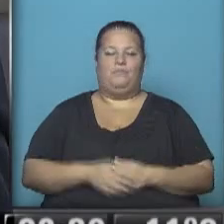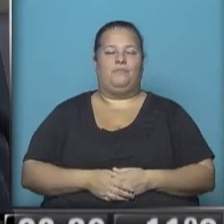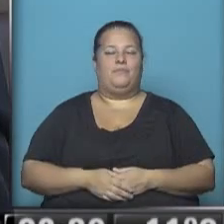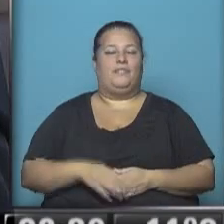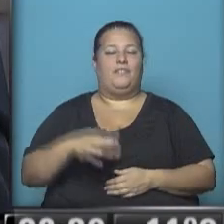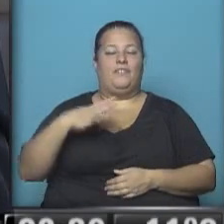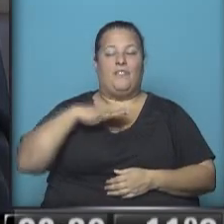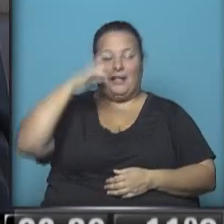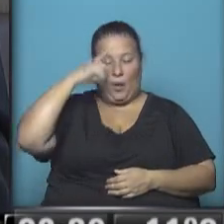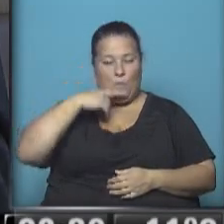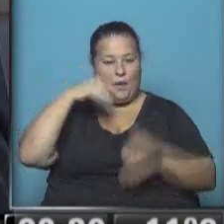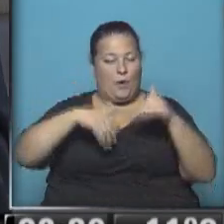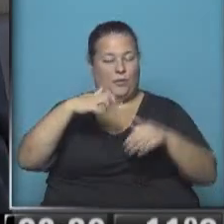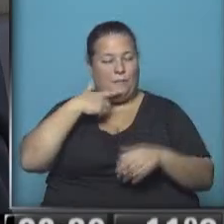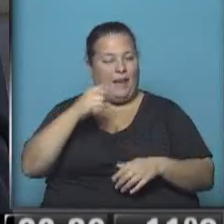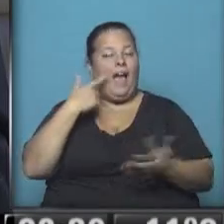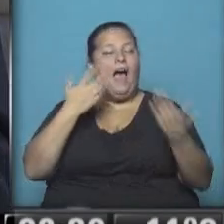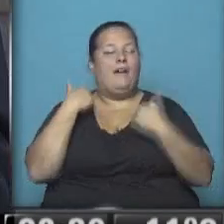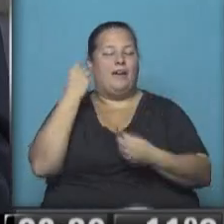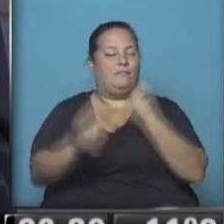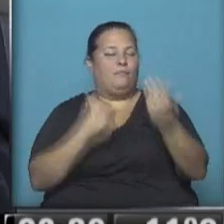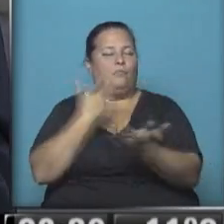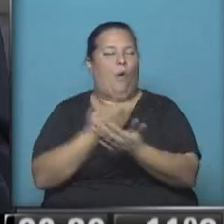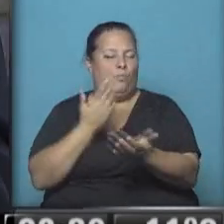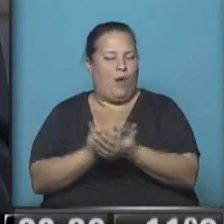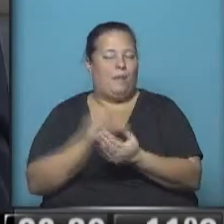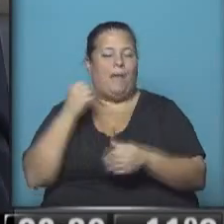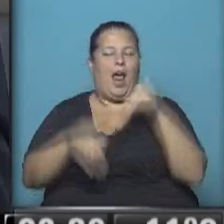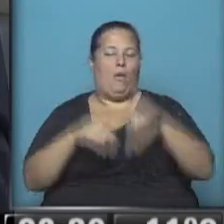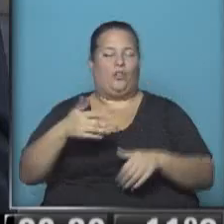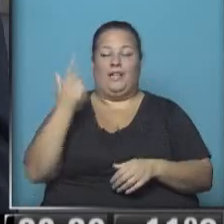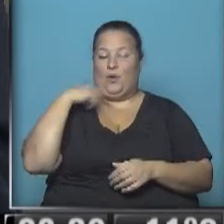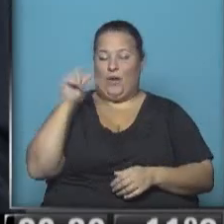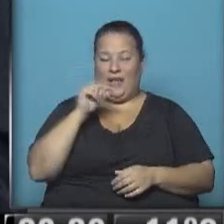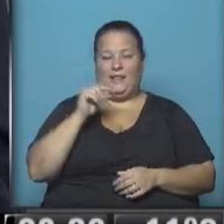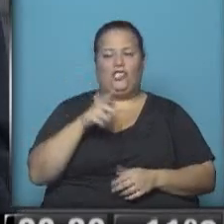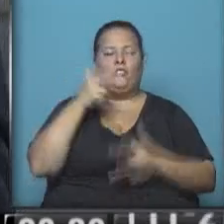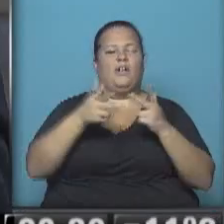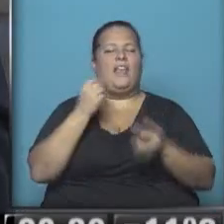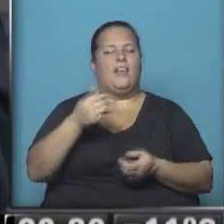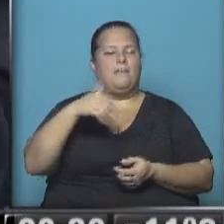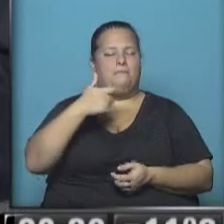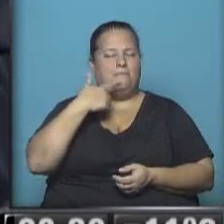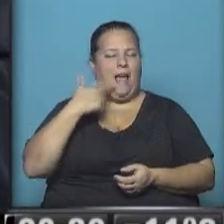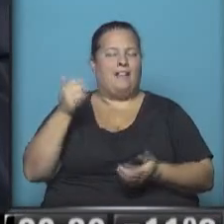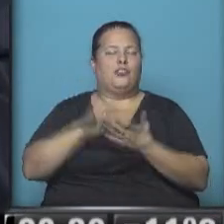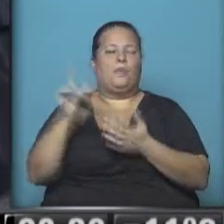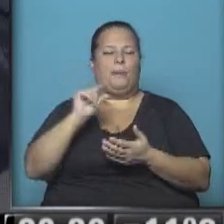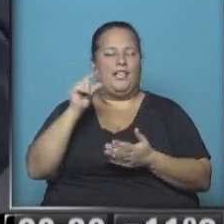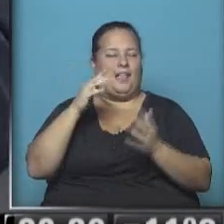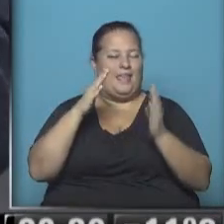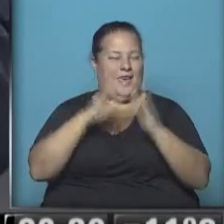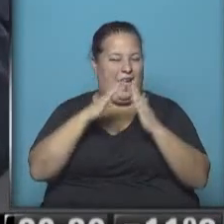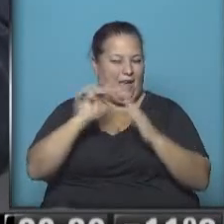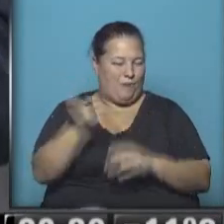Falta un mes para las primarias, estamos escuchando ya a los candidatos, sus propuestas justamente para electorados. Un rato escuchábamos lo que decía Sergio Massa acerca de créditos y pretecarios,